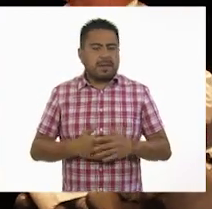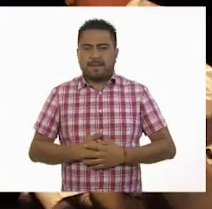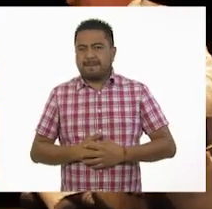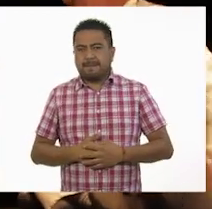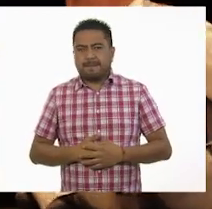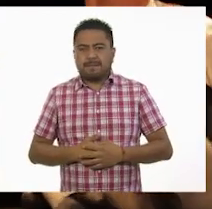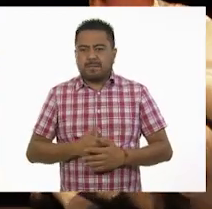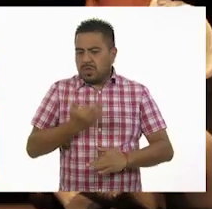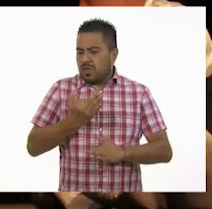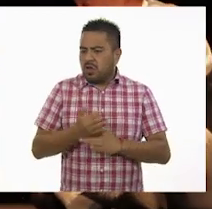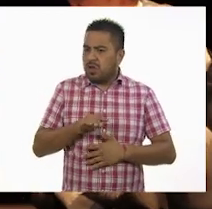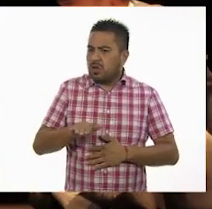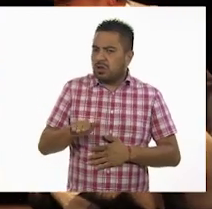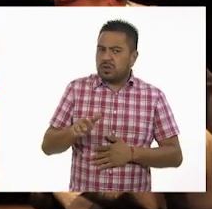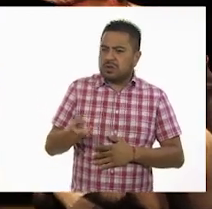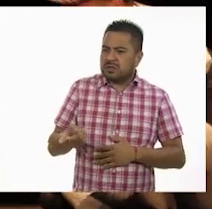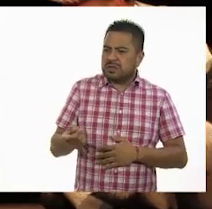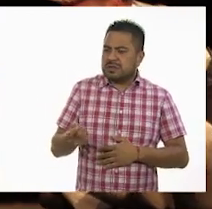Gotita.